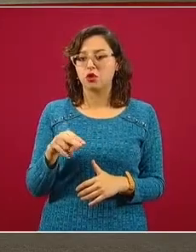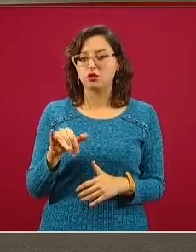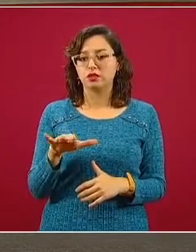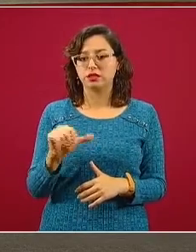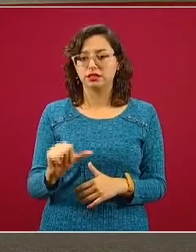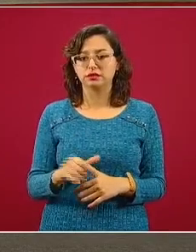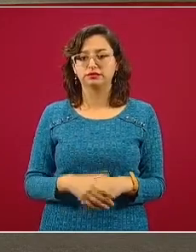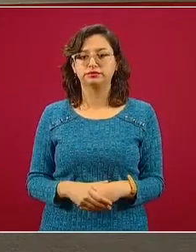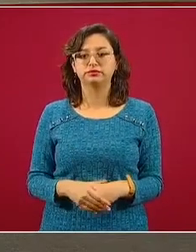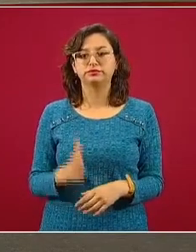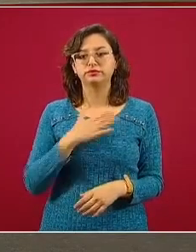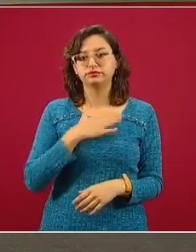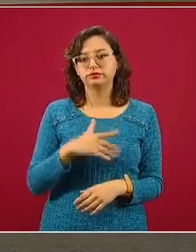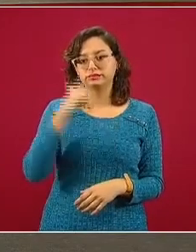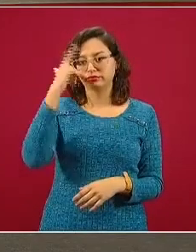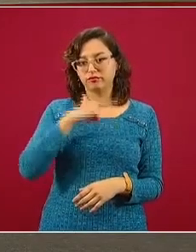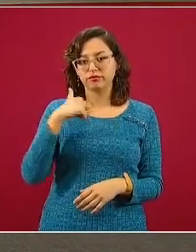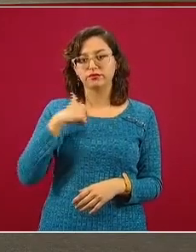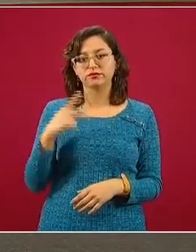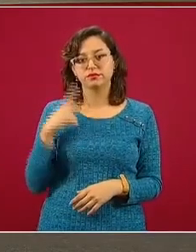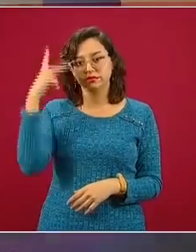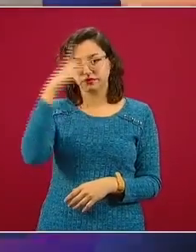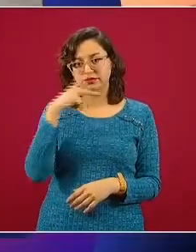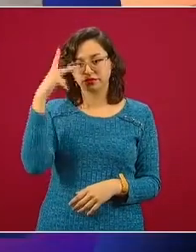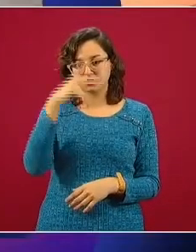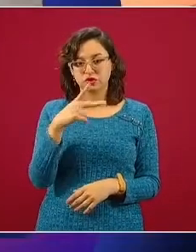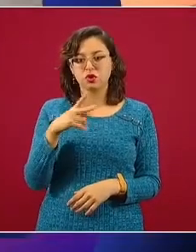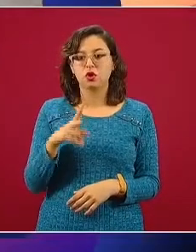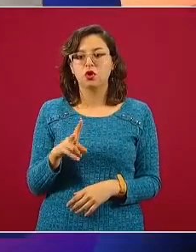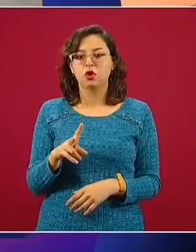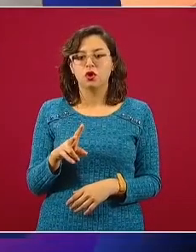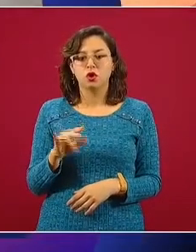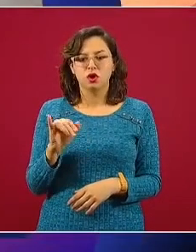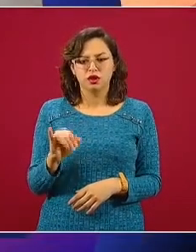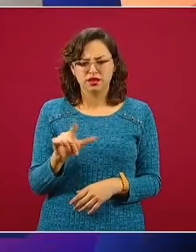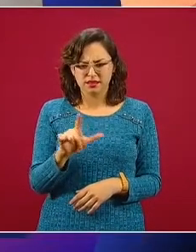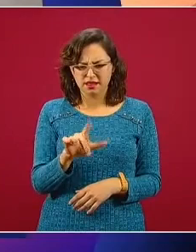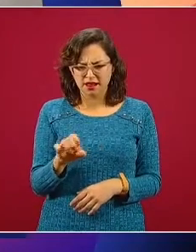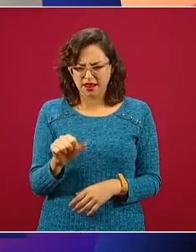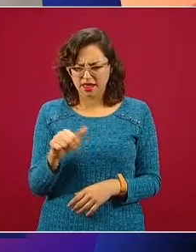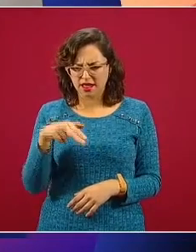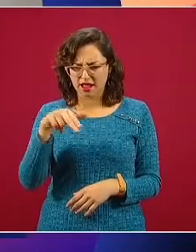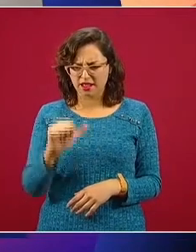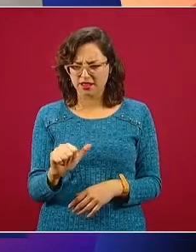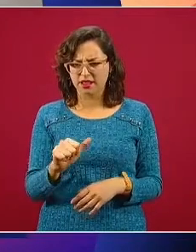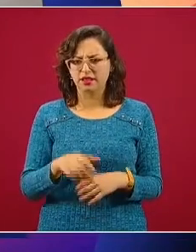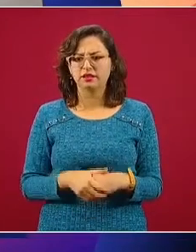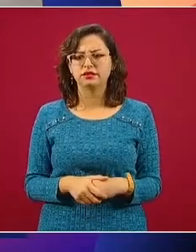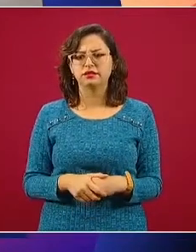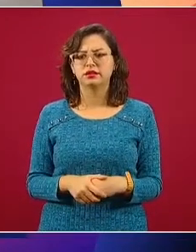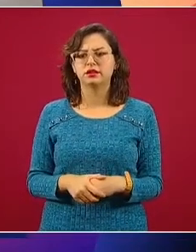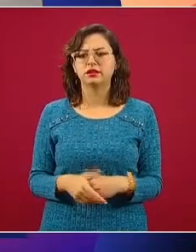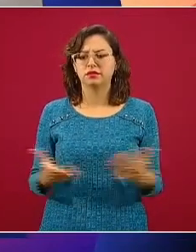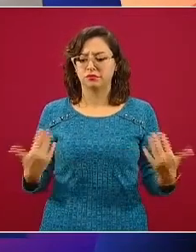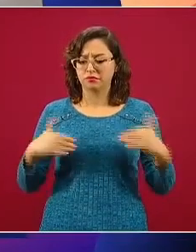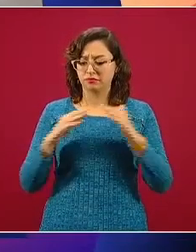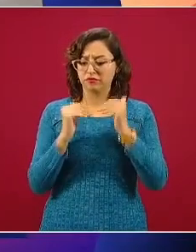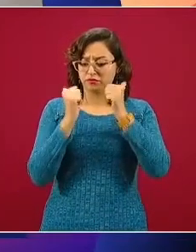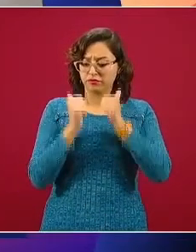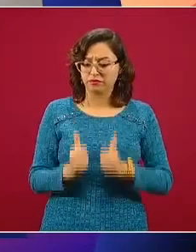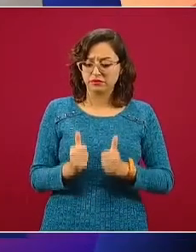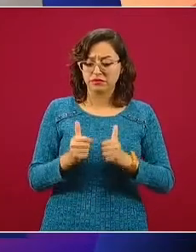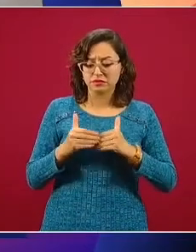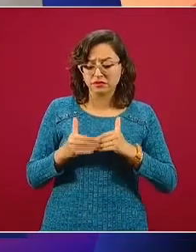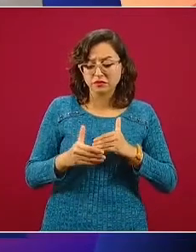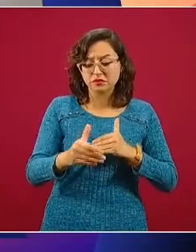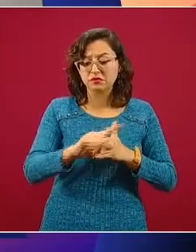Buenas noches, doctor Gatel. la psicóloga Ileana Zumpano. Mi pregunta es si cuando termine la fase de aislamiento ya